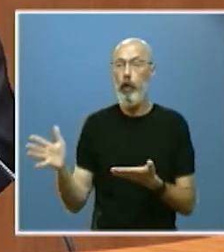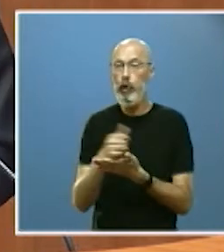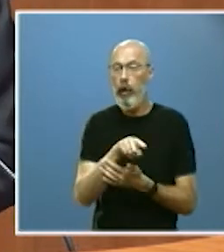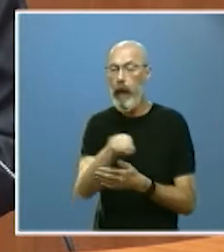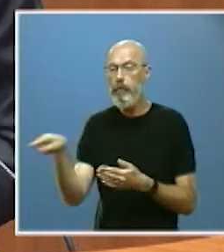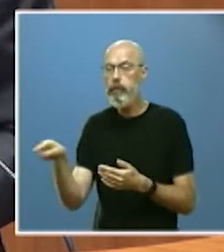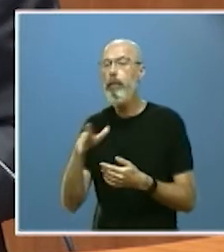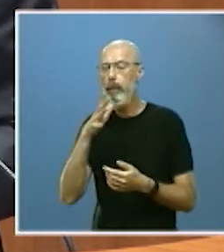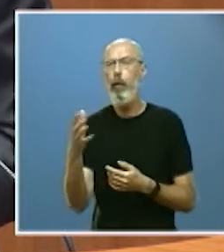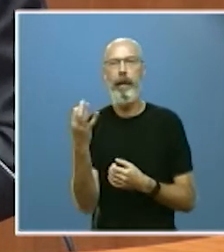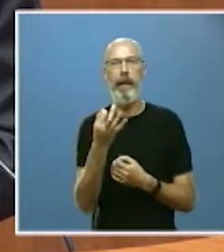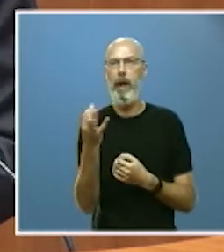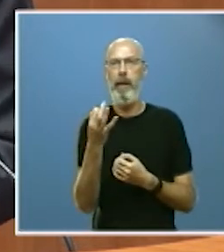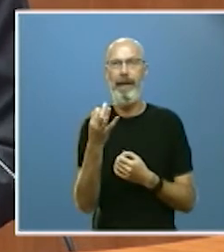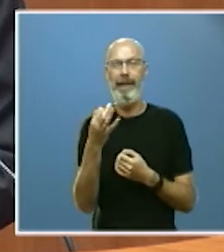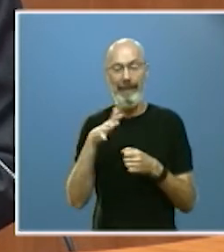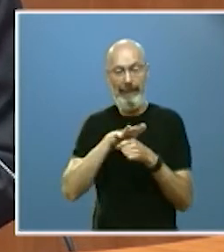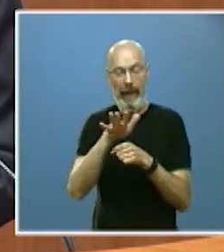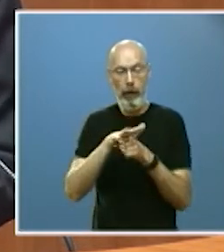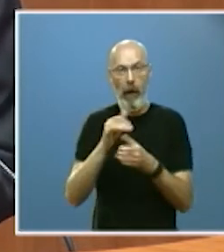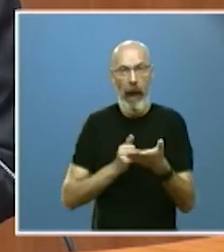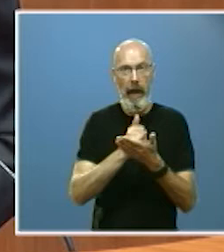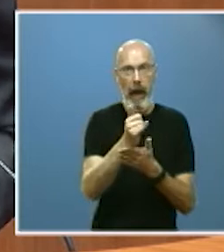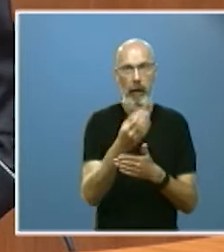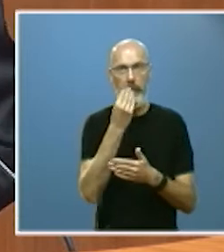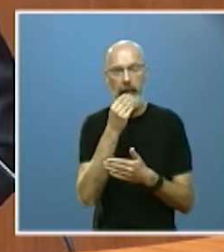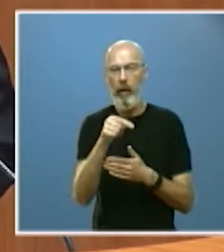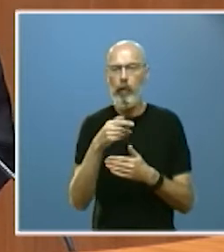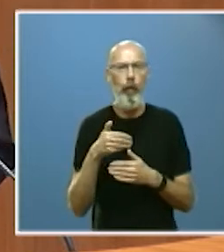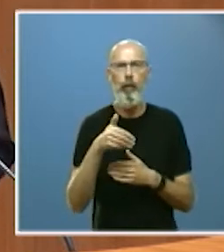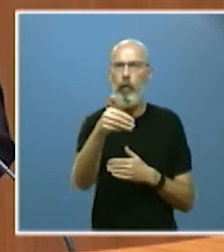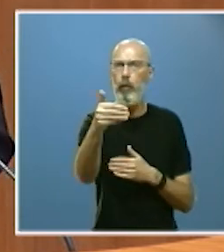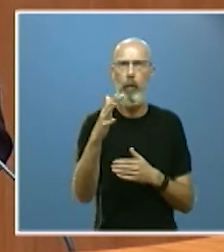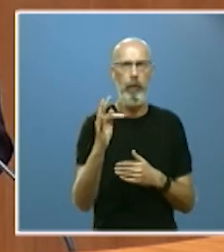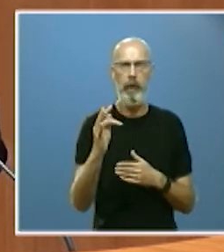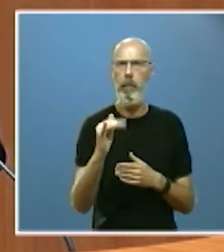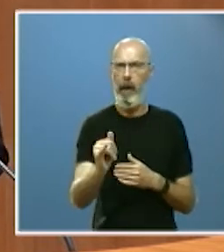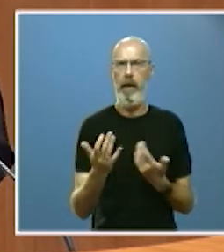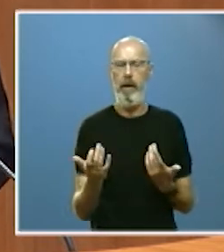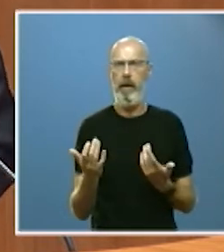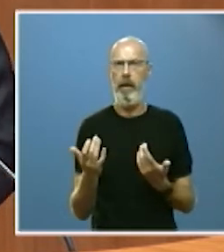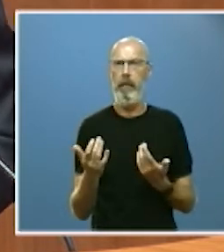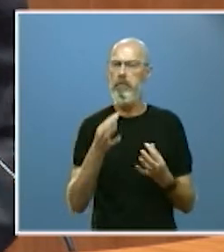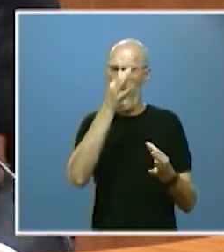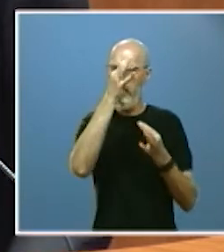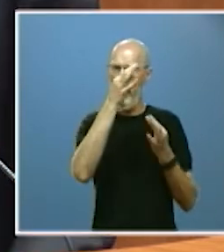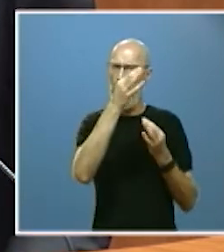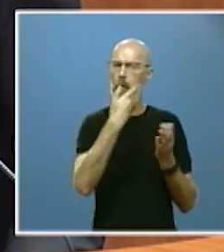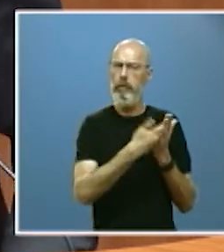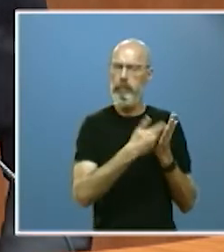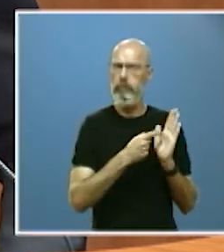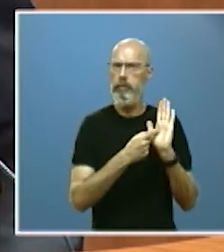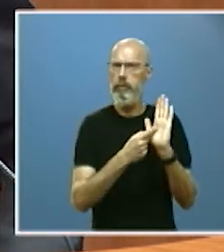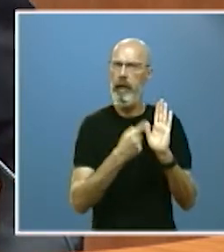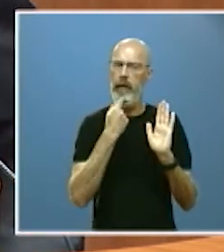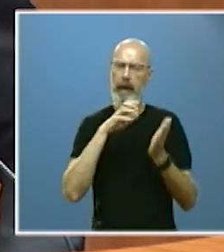sector agrario y alimentario tiene muchísimo futuro. Así lo demuestran los datos que sitúan a Castilla y León como